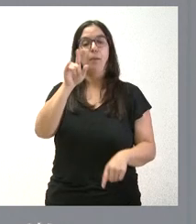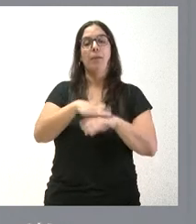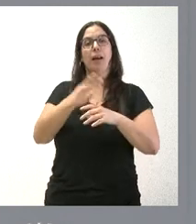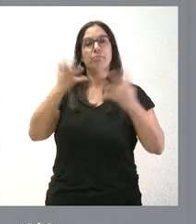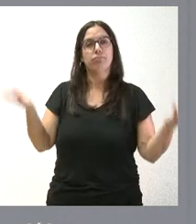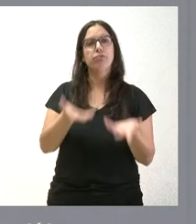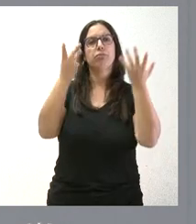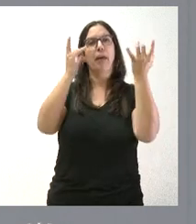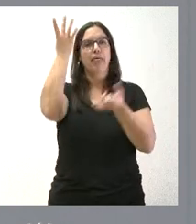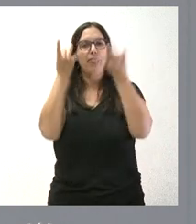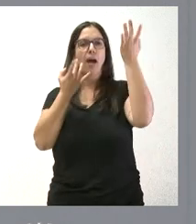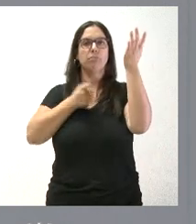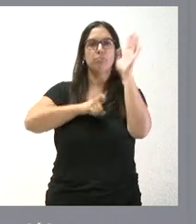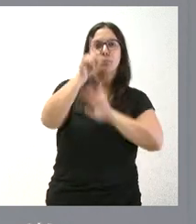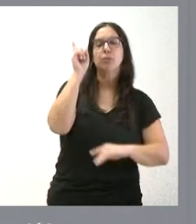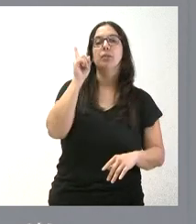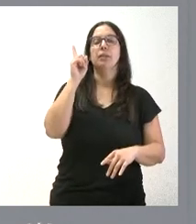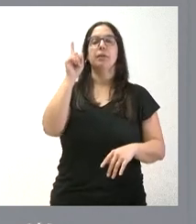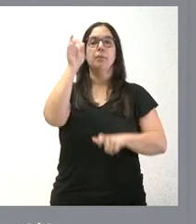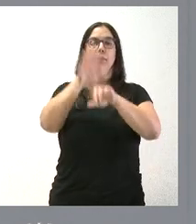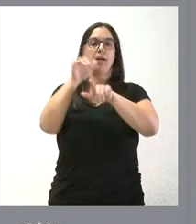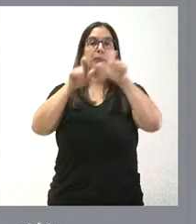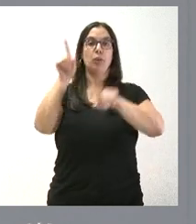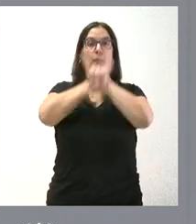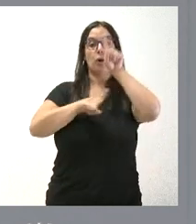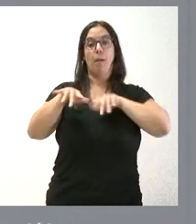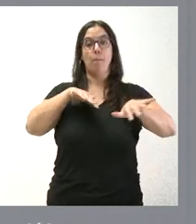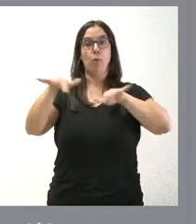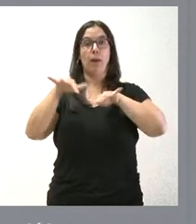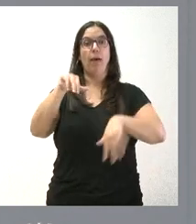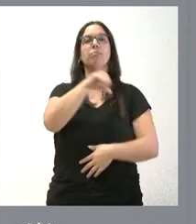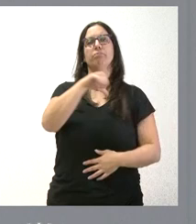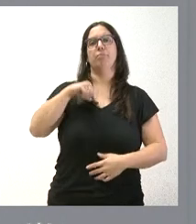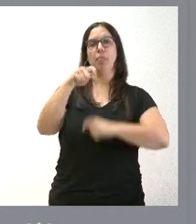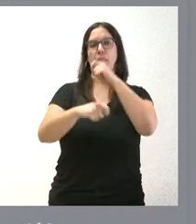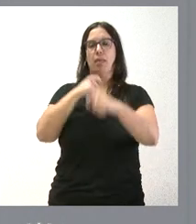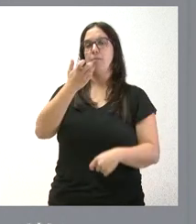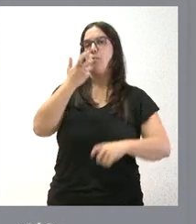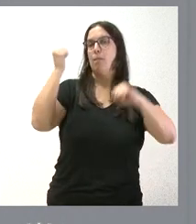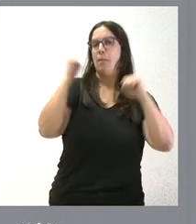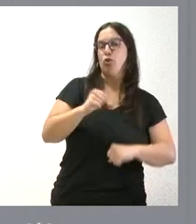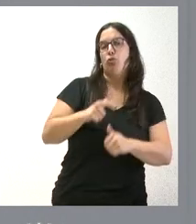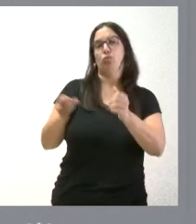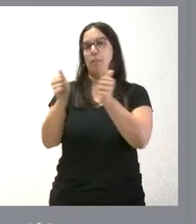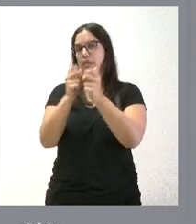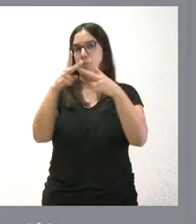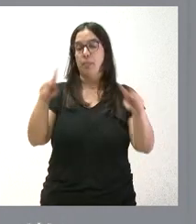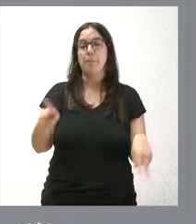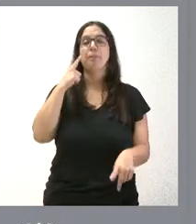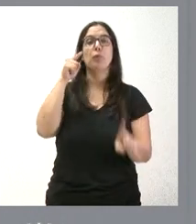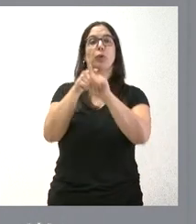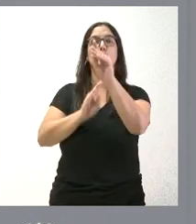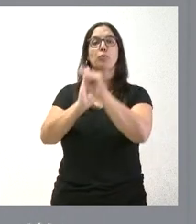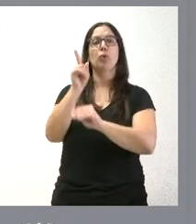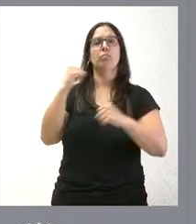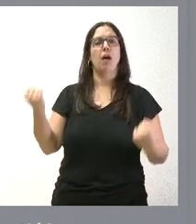innovadoras para la vida autónoma de personas con movilidad reducida, como puedan ser las personas mayores o personas dependientes. El objeto de la subvención